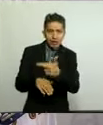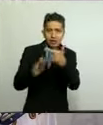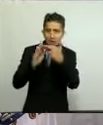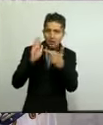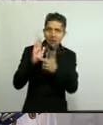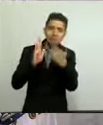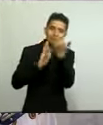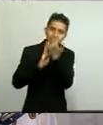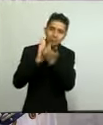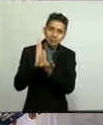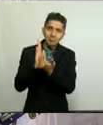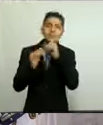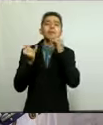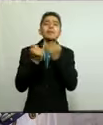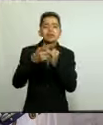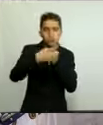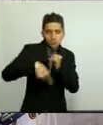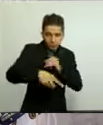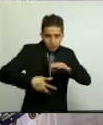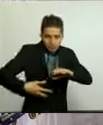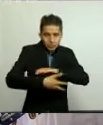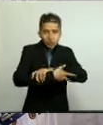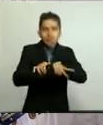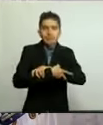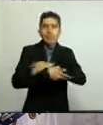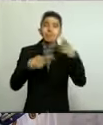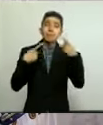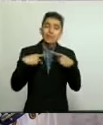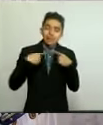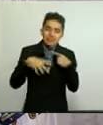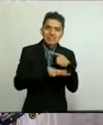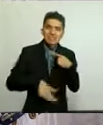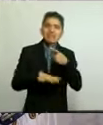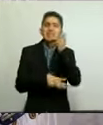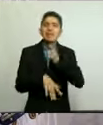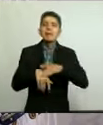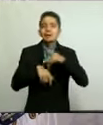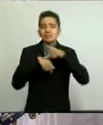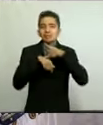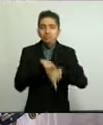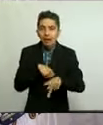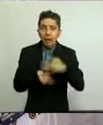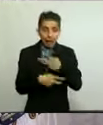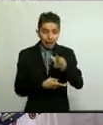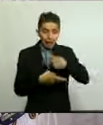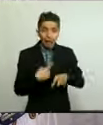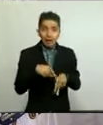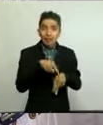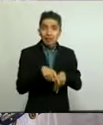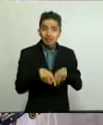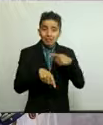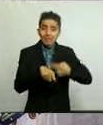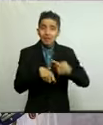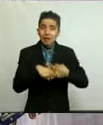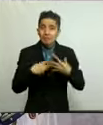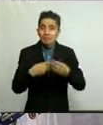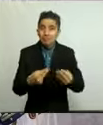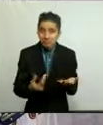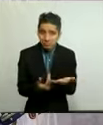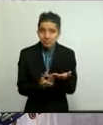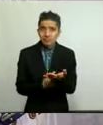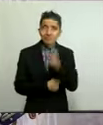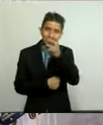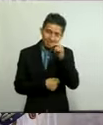seamos solidarios con la gente que tiene mayor riesgo de desarrollar la enfermedad. Es un momento